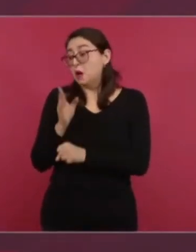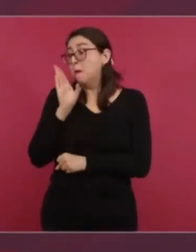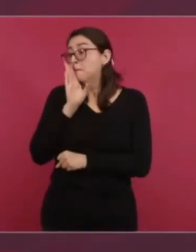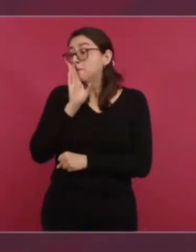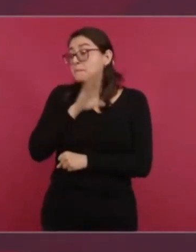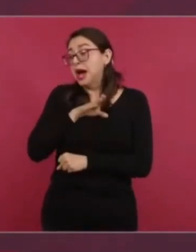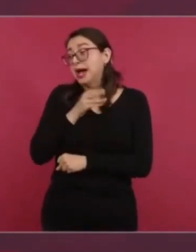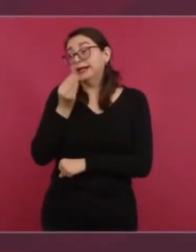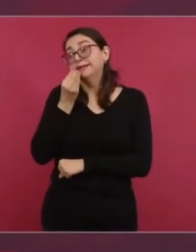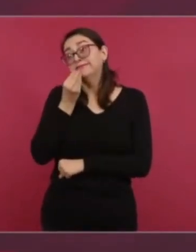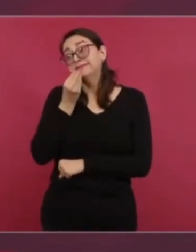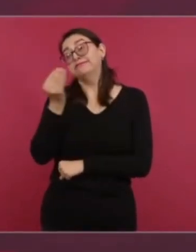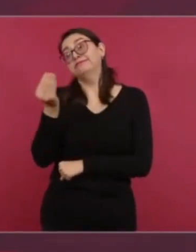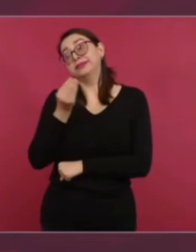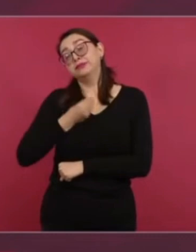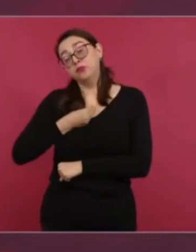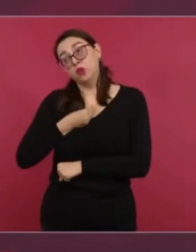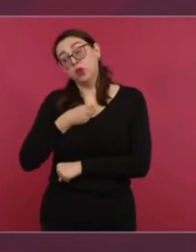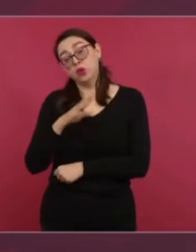tu trabajo